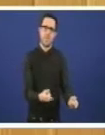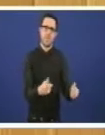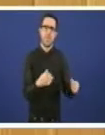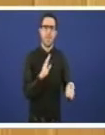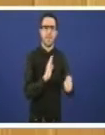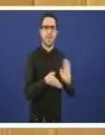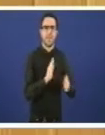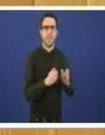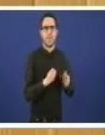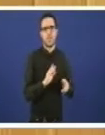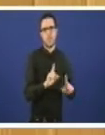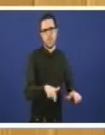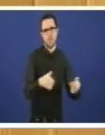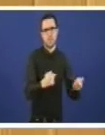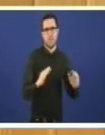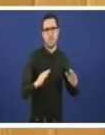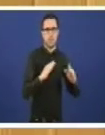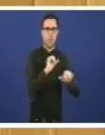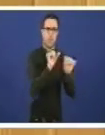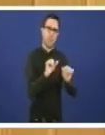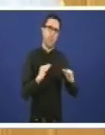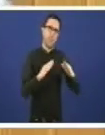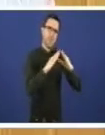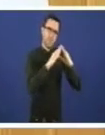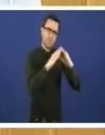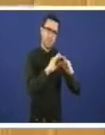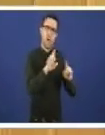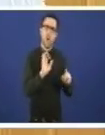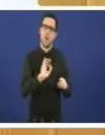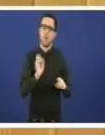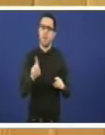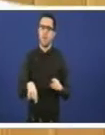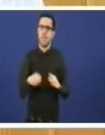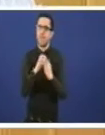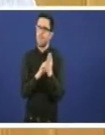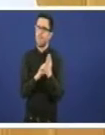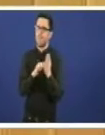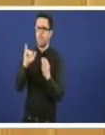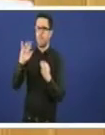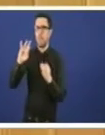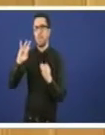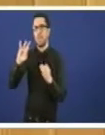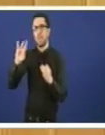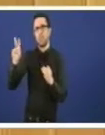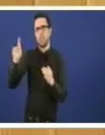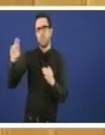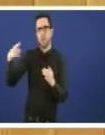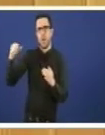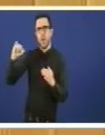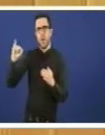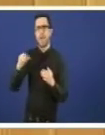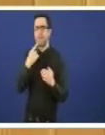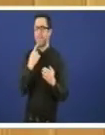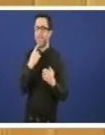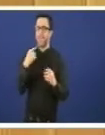tratamento de residuos sino tamén en canto a que o informe Iturgaiz establece que para cumprir con a normativa europea hai